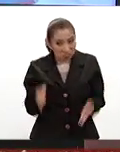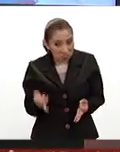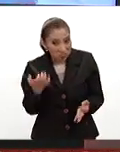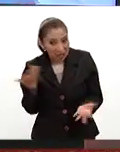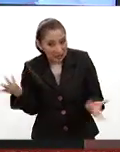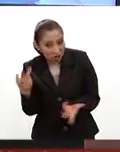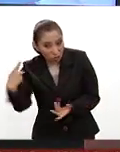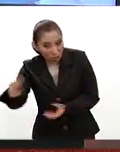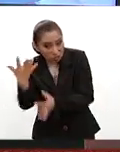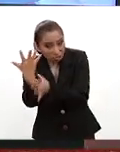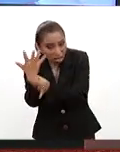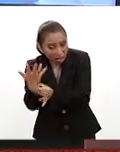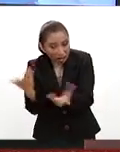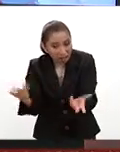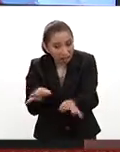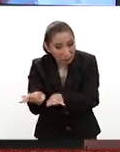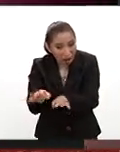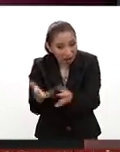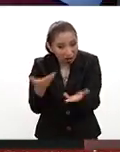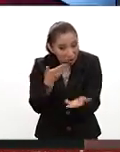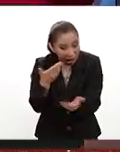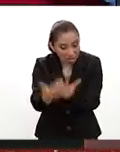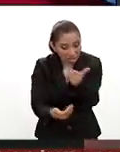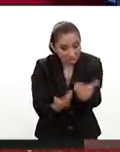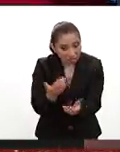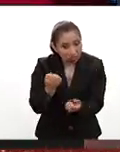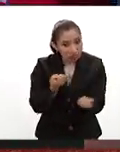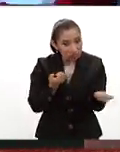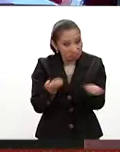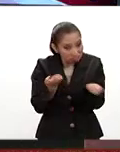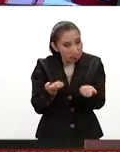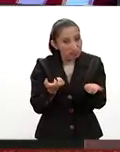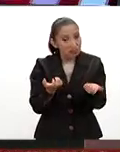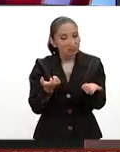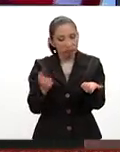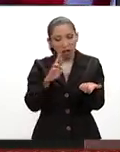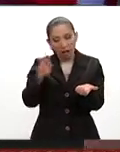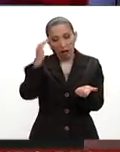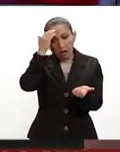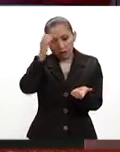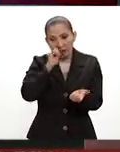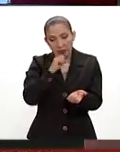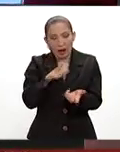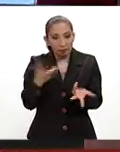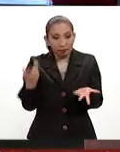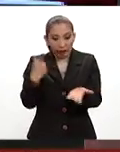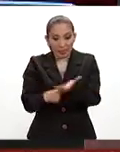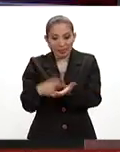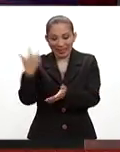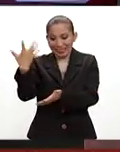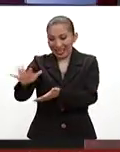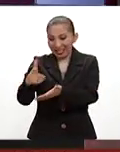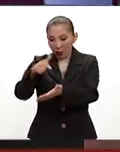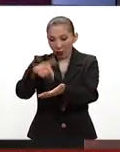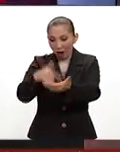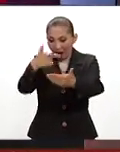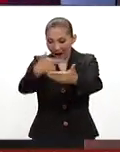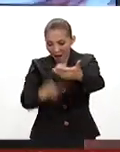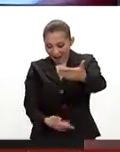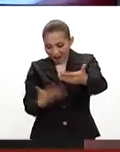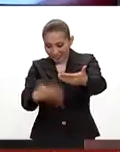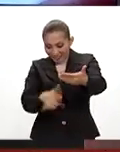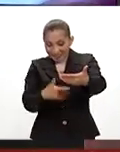correcta. ¿Qué fue lo que sucedió? Y en este tema justo, ¿no? De que pues hay que reconocer también, aunque estés dentro de los primeros 10 lugares, porque pues